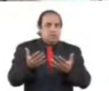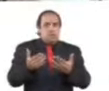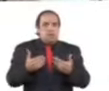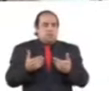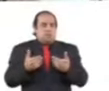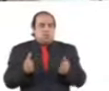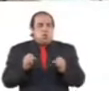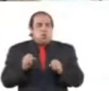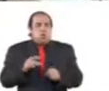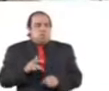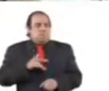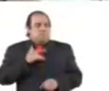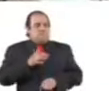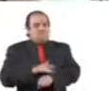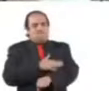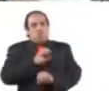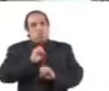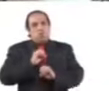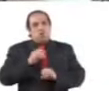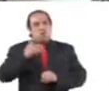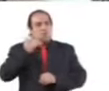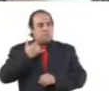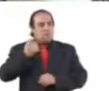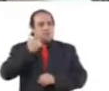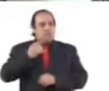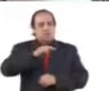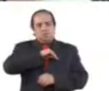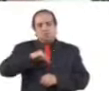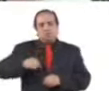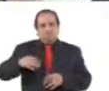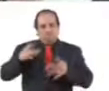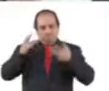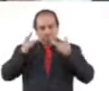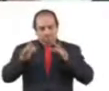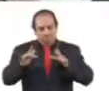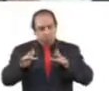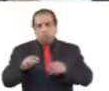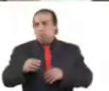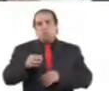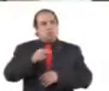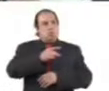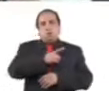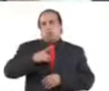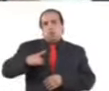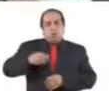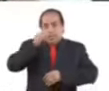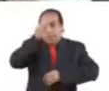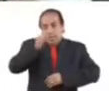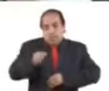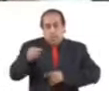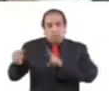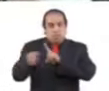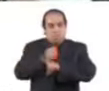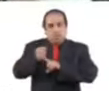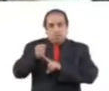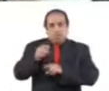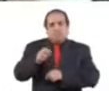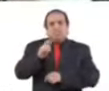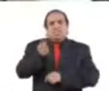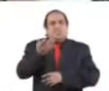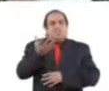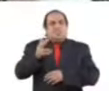o que desmotive nuestro esfuerzo. No debemos dejar que la violencia se normalice, ni